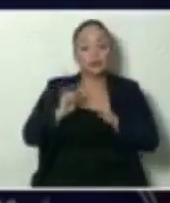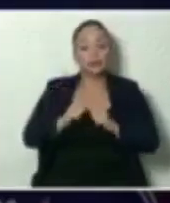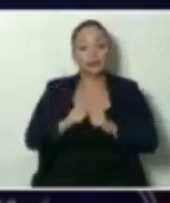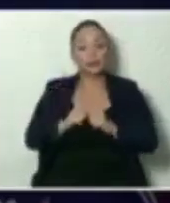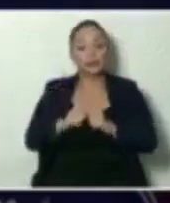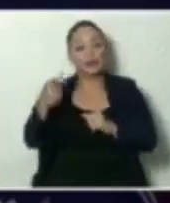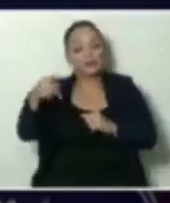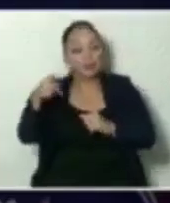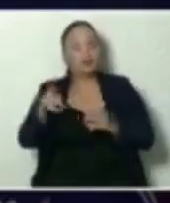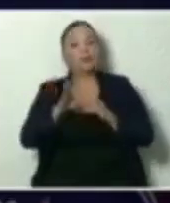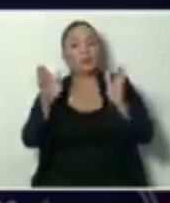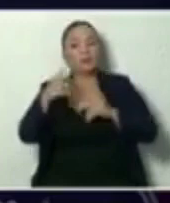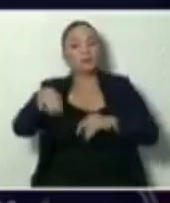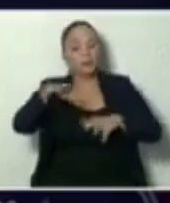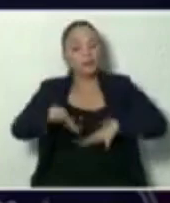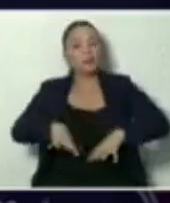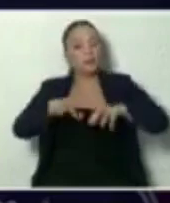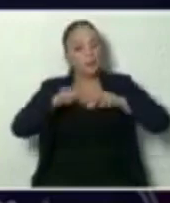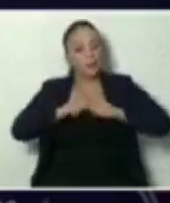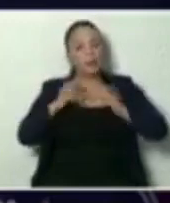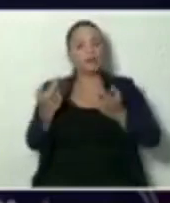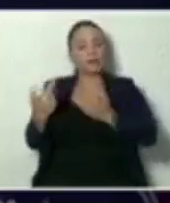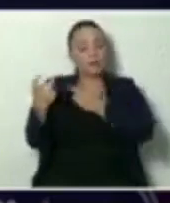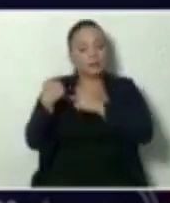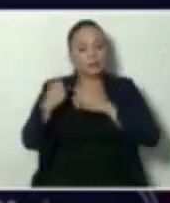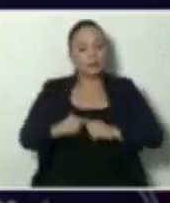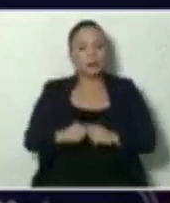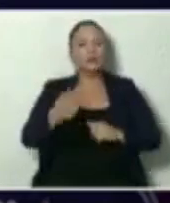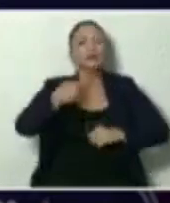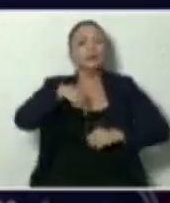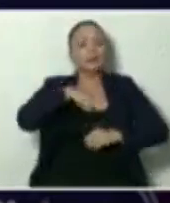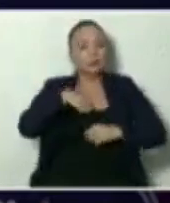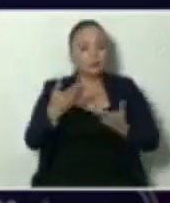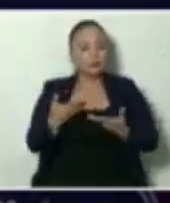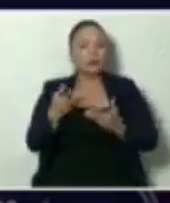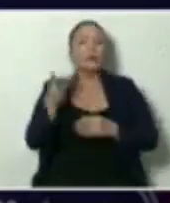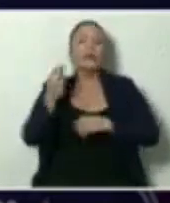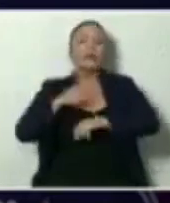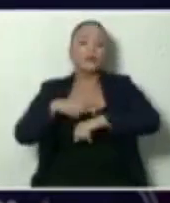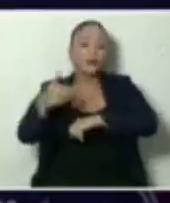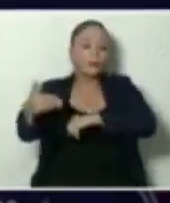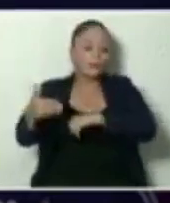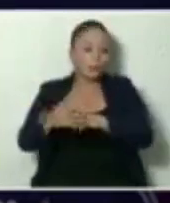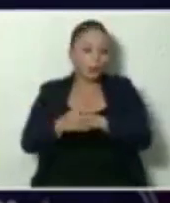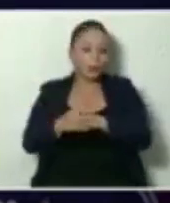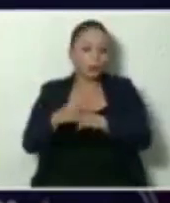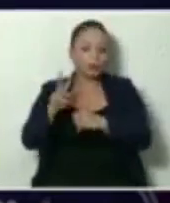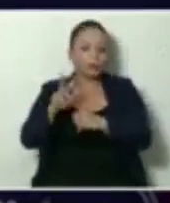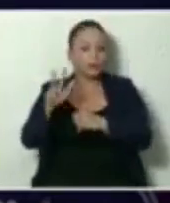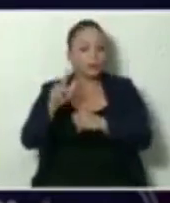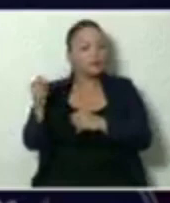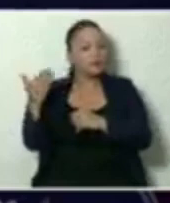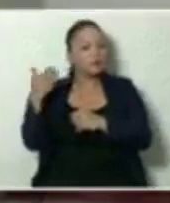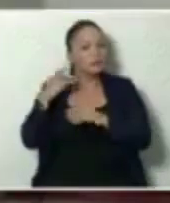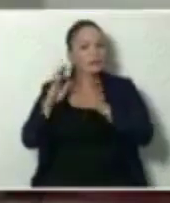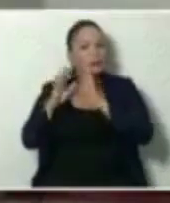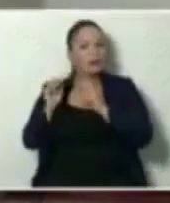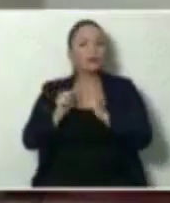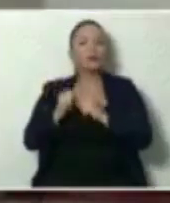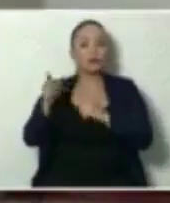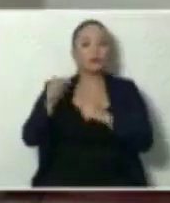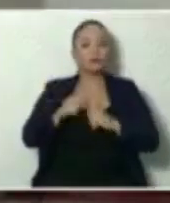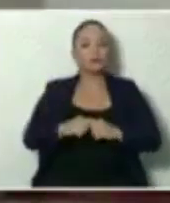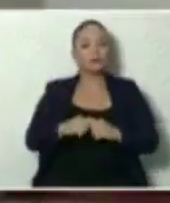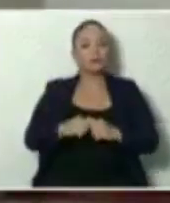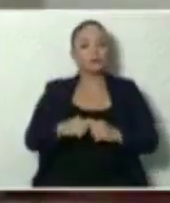generales que ustedes asumieron. Y estamos, ¿cuánto llevamos de esa conversación? Dos, tres meses con estudios. Yo